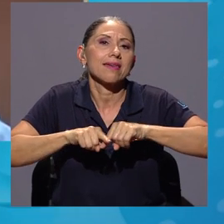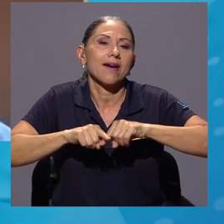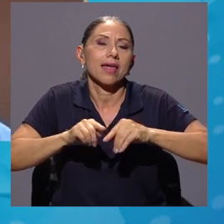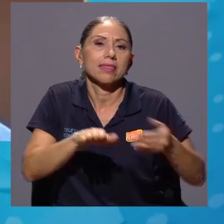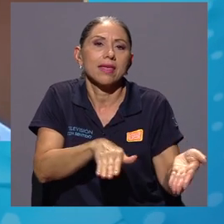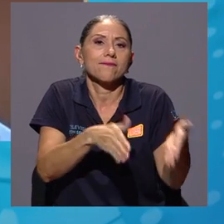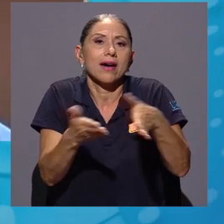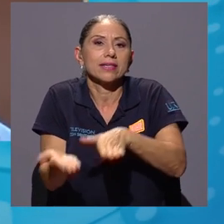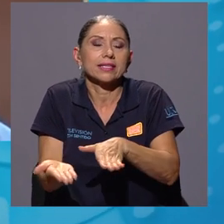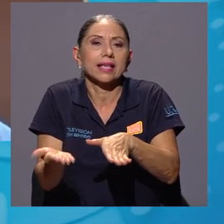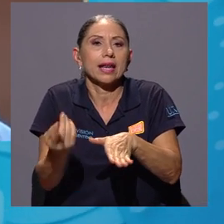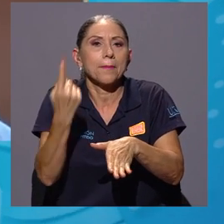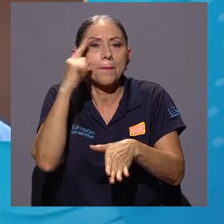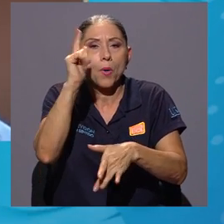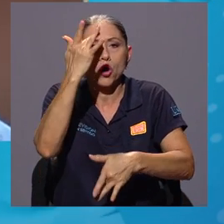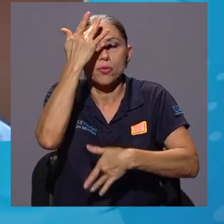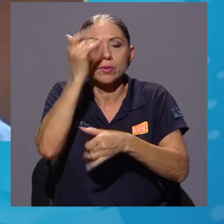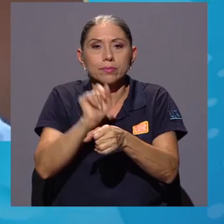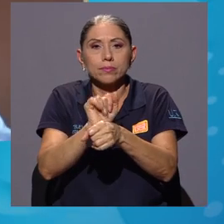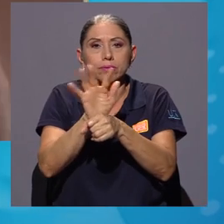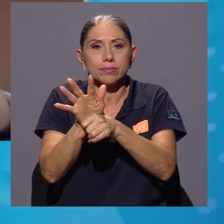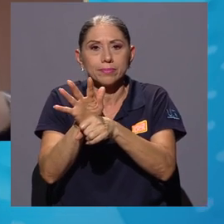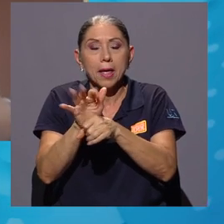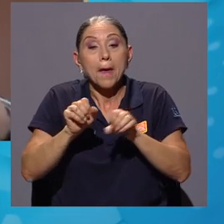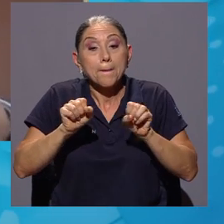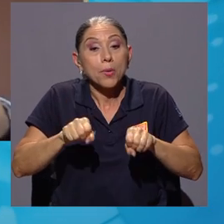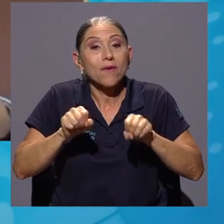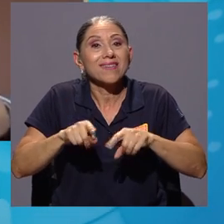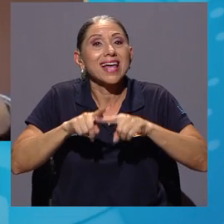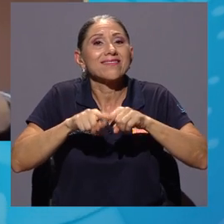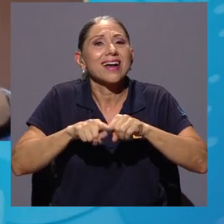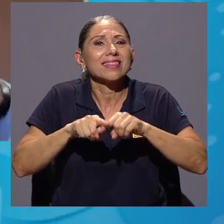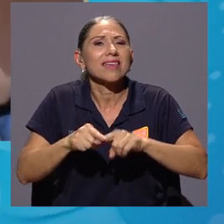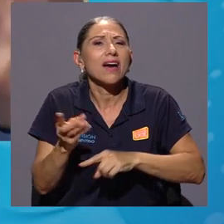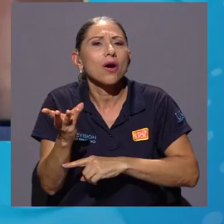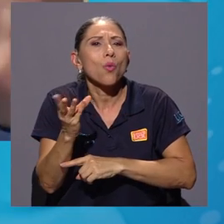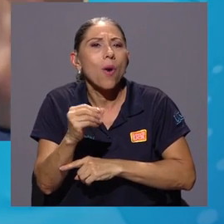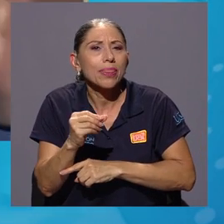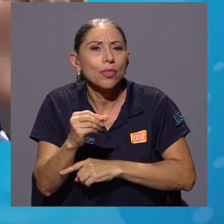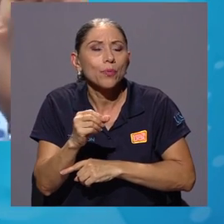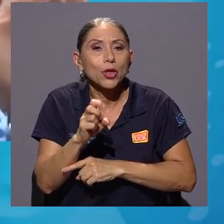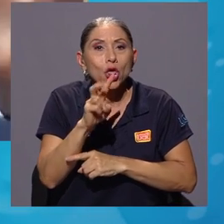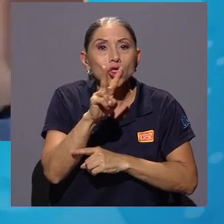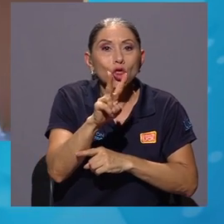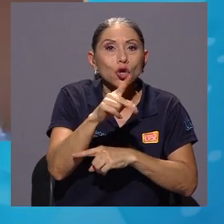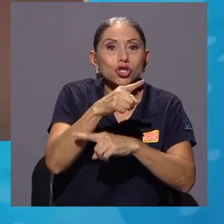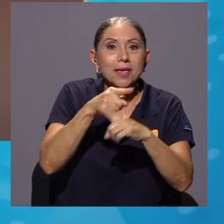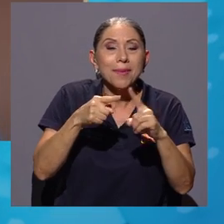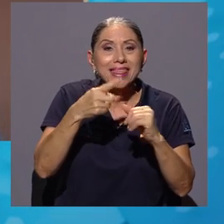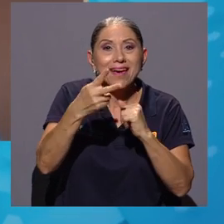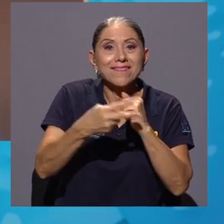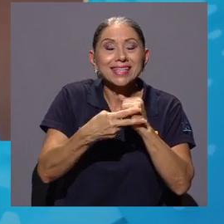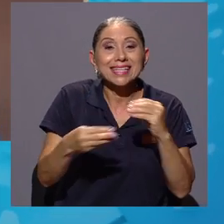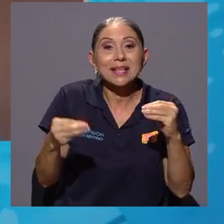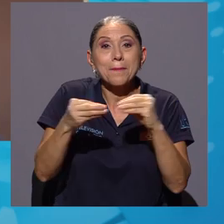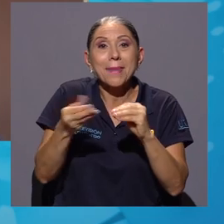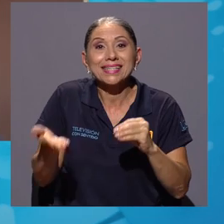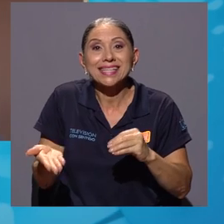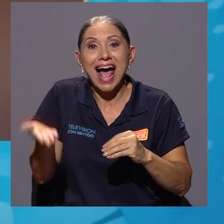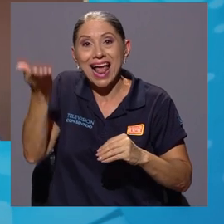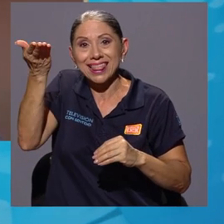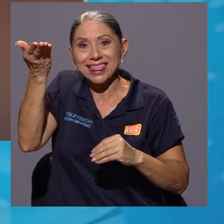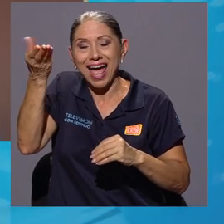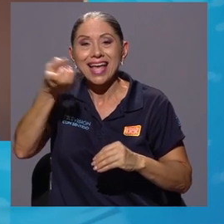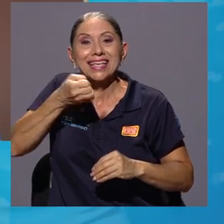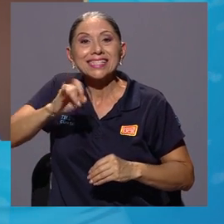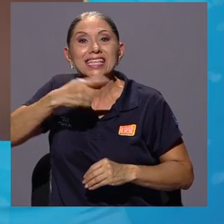fallecer por COVID-19 y la probabilidad relativa es dos y media veces más alta si